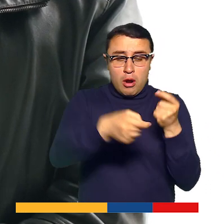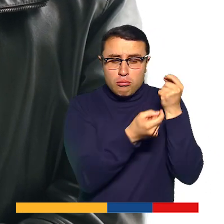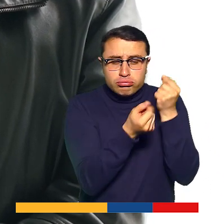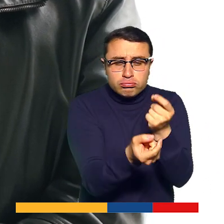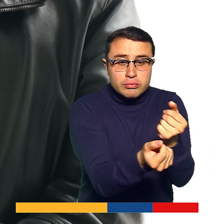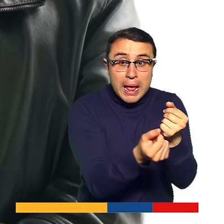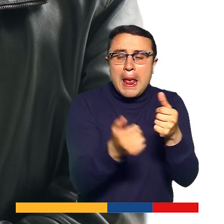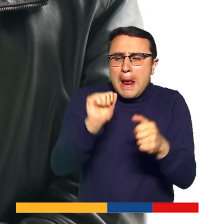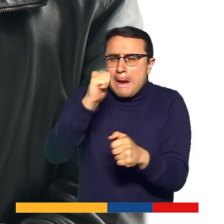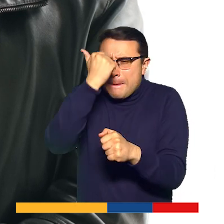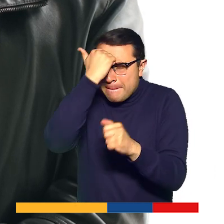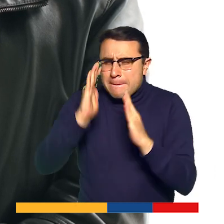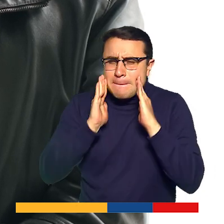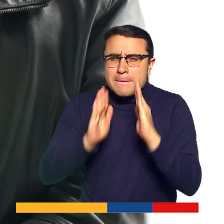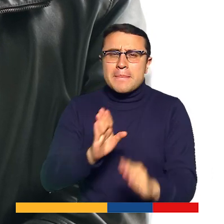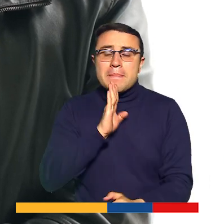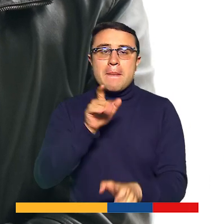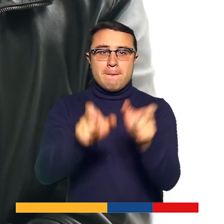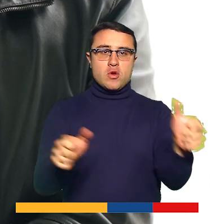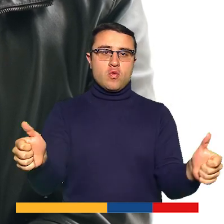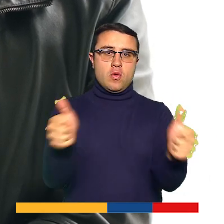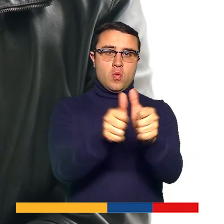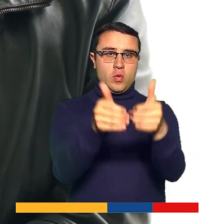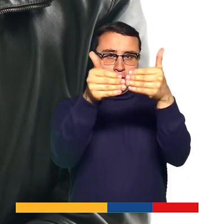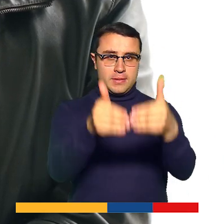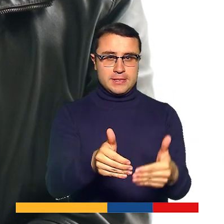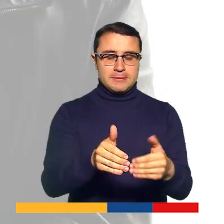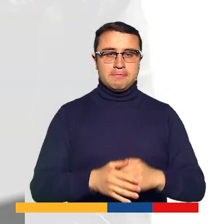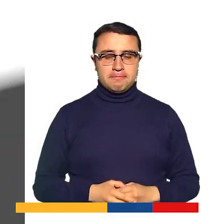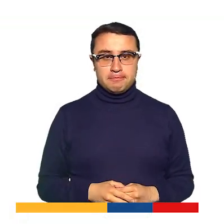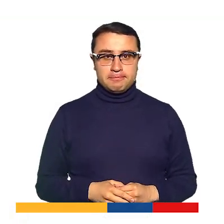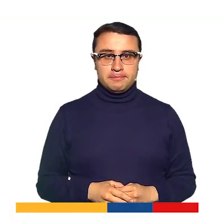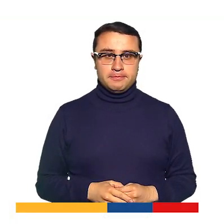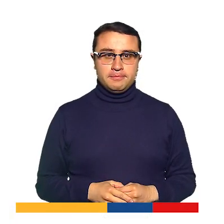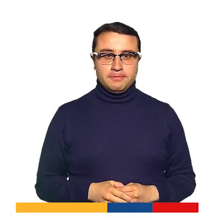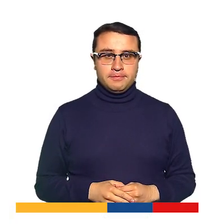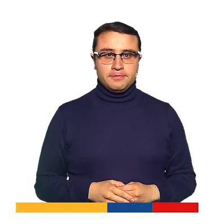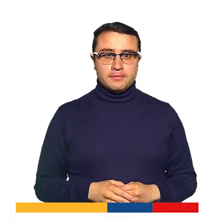renta ciudadana priorice también a la población con discapacidad.